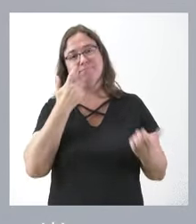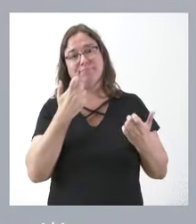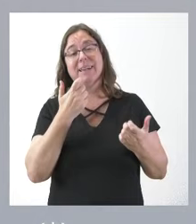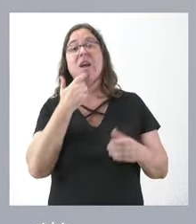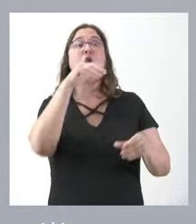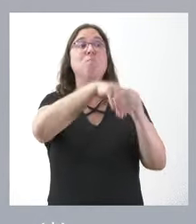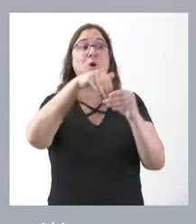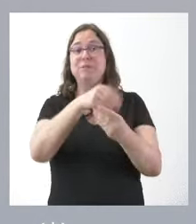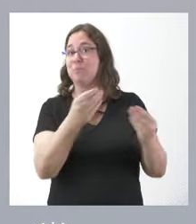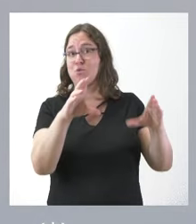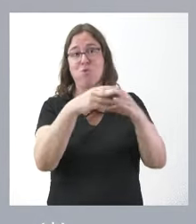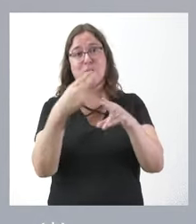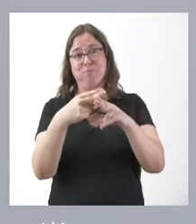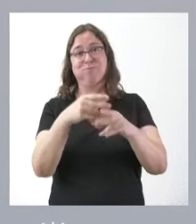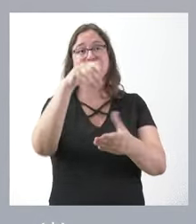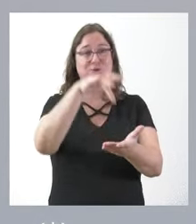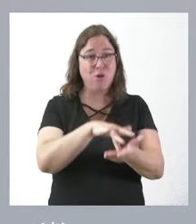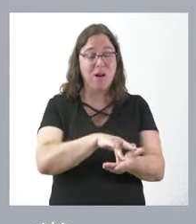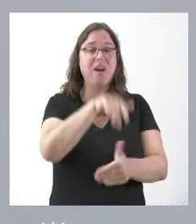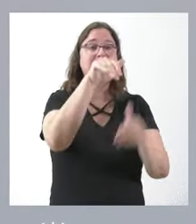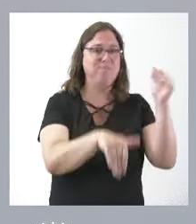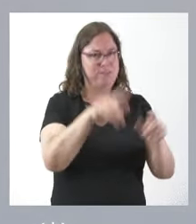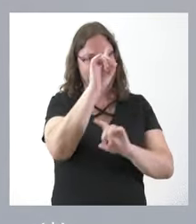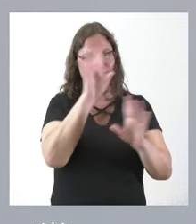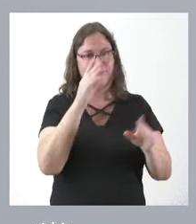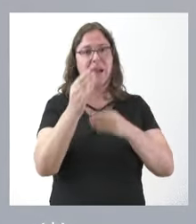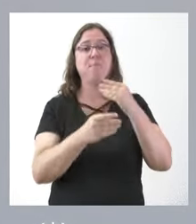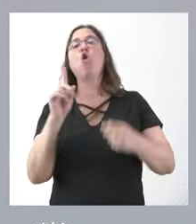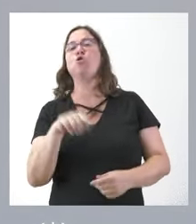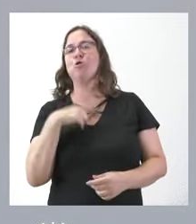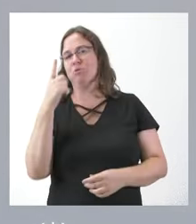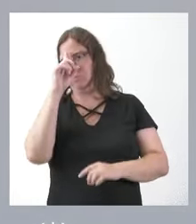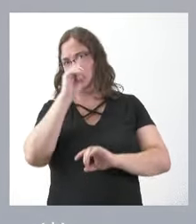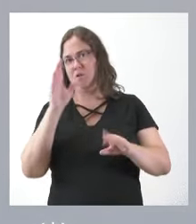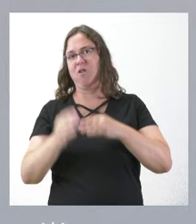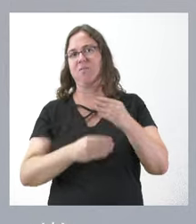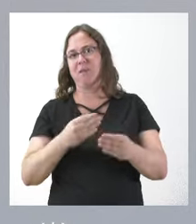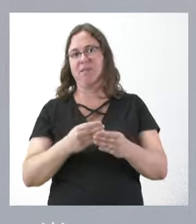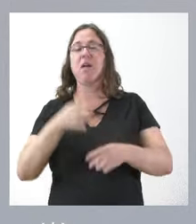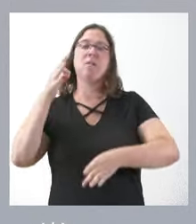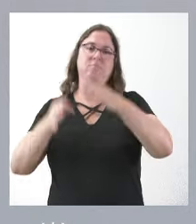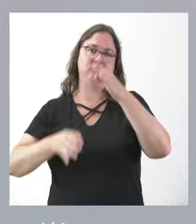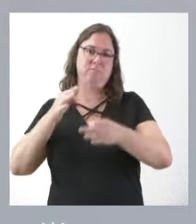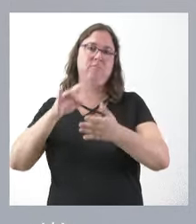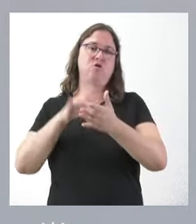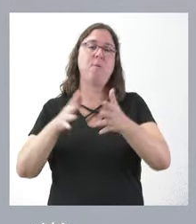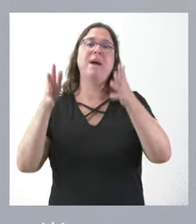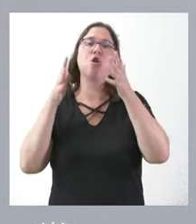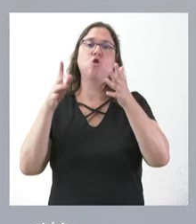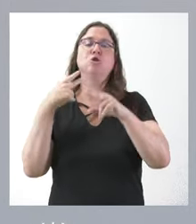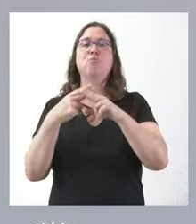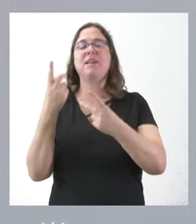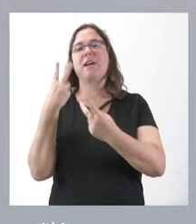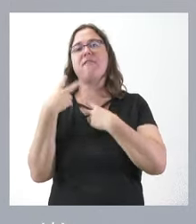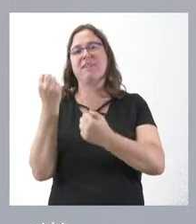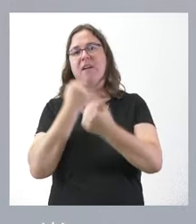apotar muchos partidos políticos cuando llegue el momento. Es evidente lo que vamos a hacer nosotros en la vía judicial, en el Consejo de Política Fiscal y